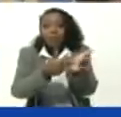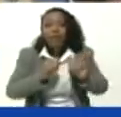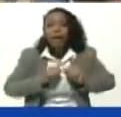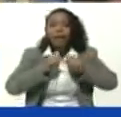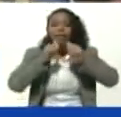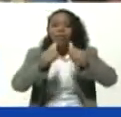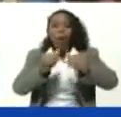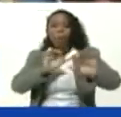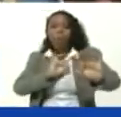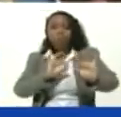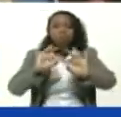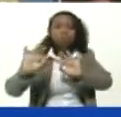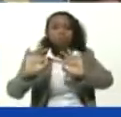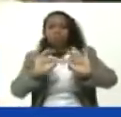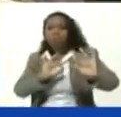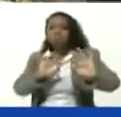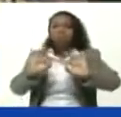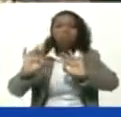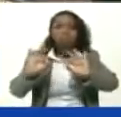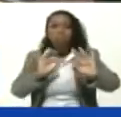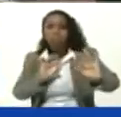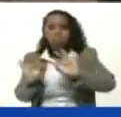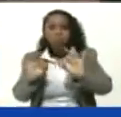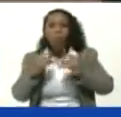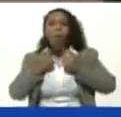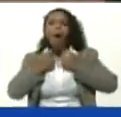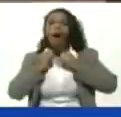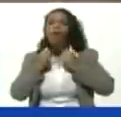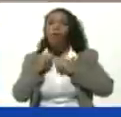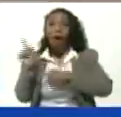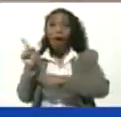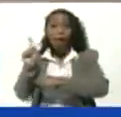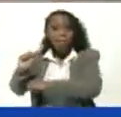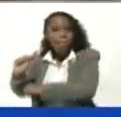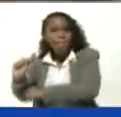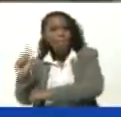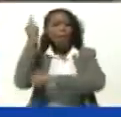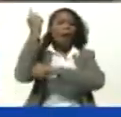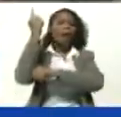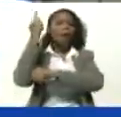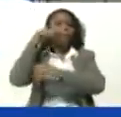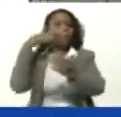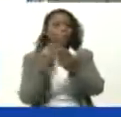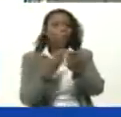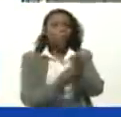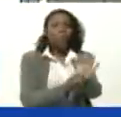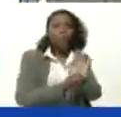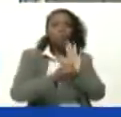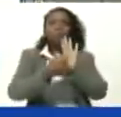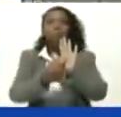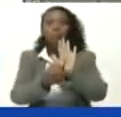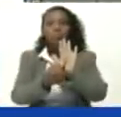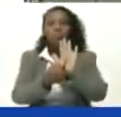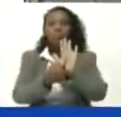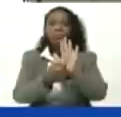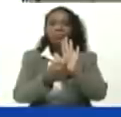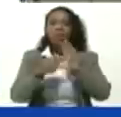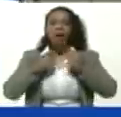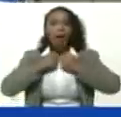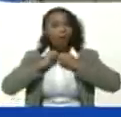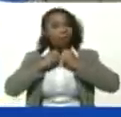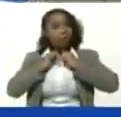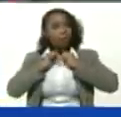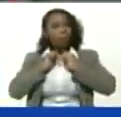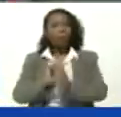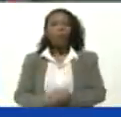Su preparación Con Aristóbulo Fue el primero Que me mostró Aristóbulo